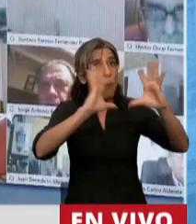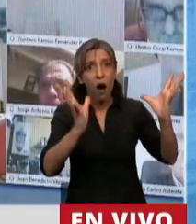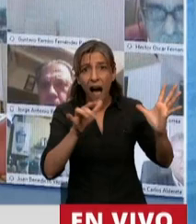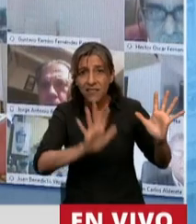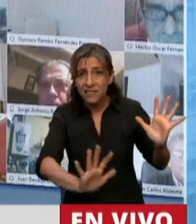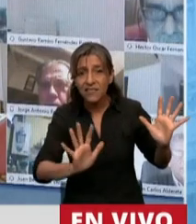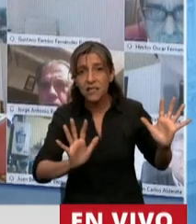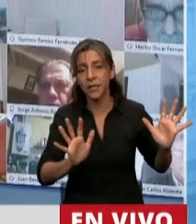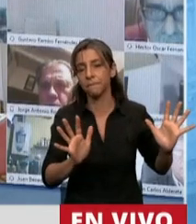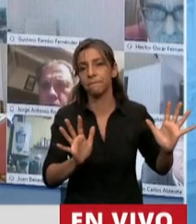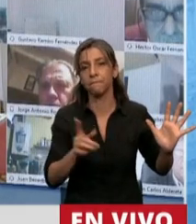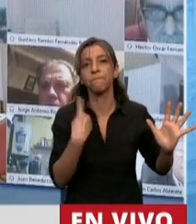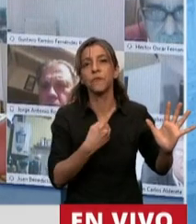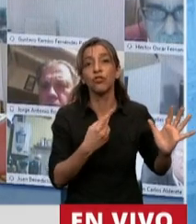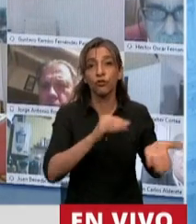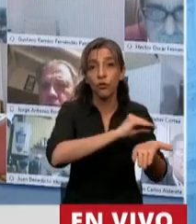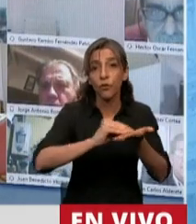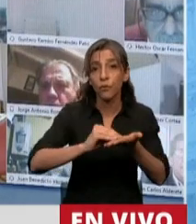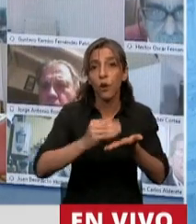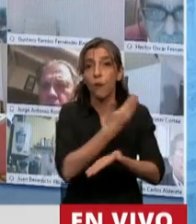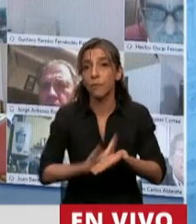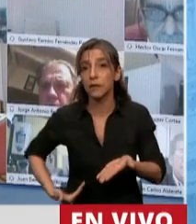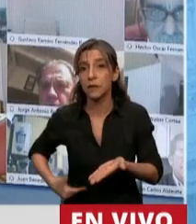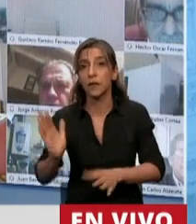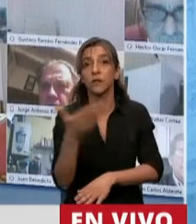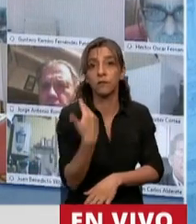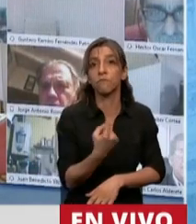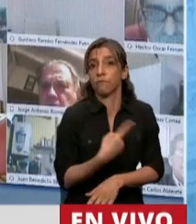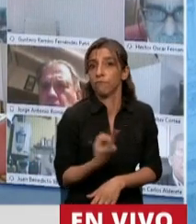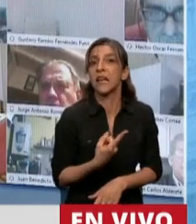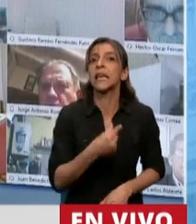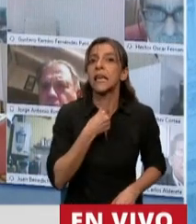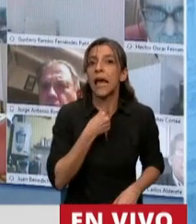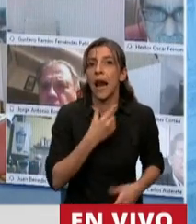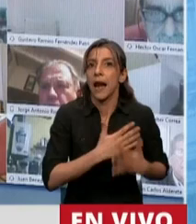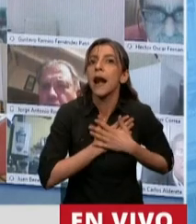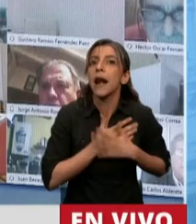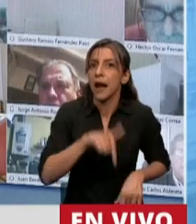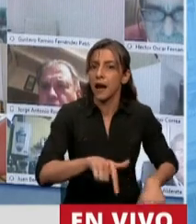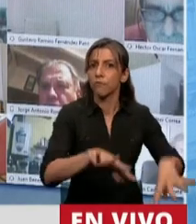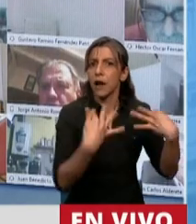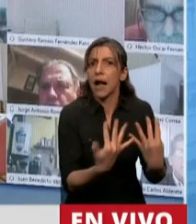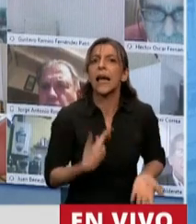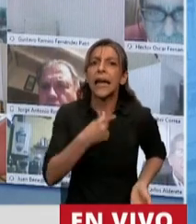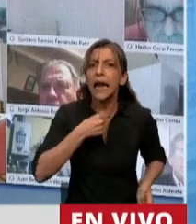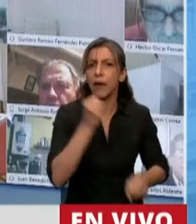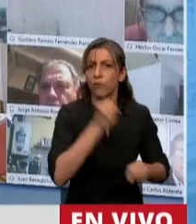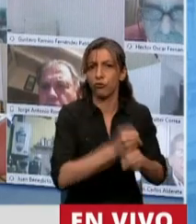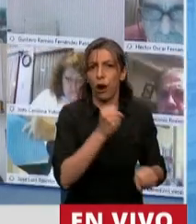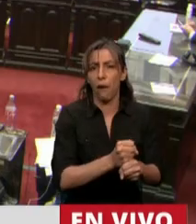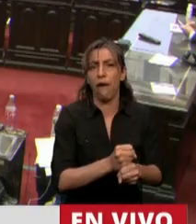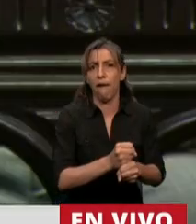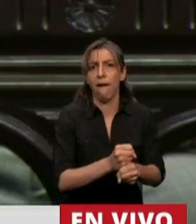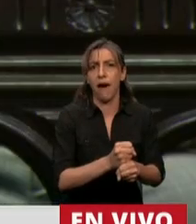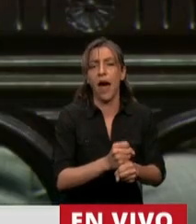y todos los diputados, queremos esta Cámara. No queremos el papelón de que unos digan que están presentes con un